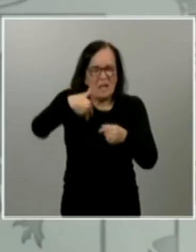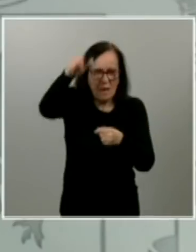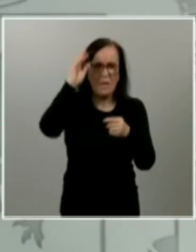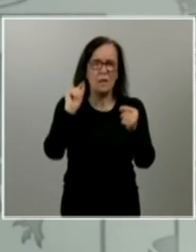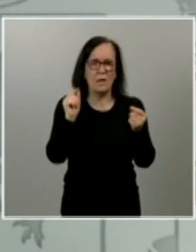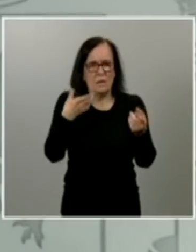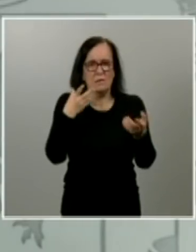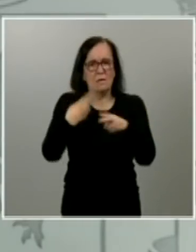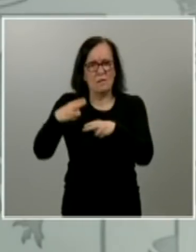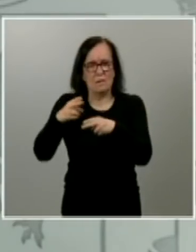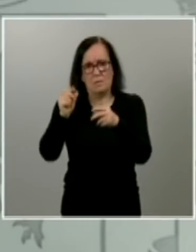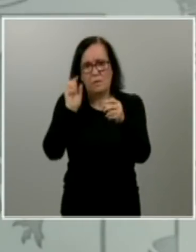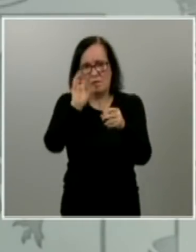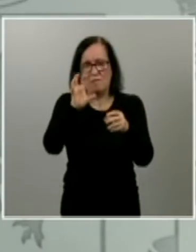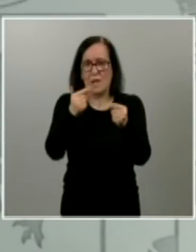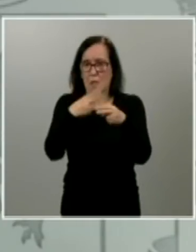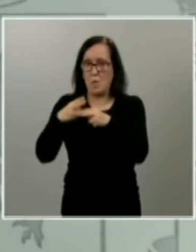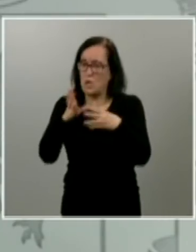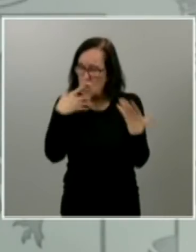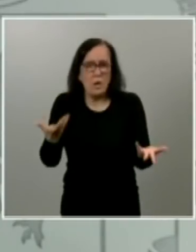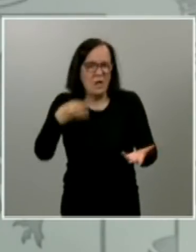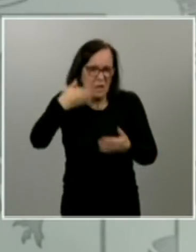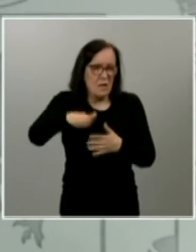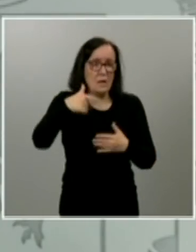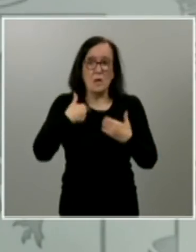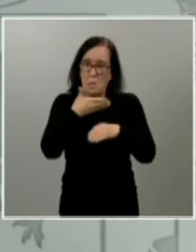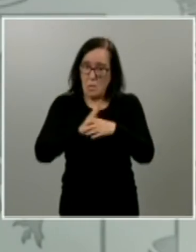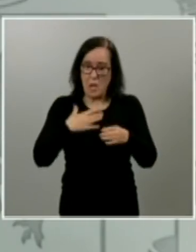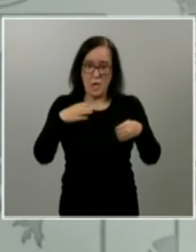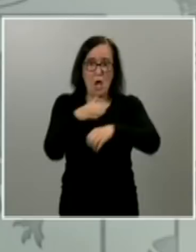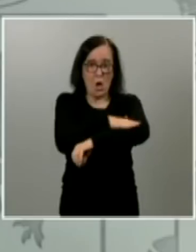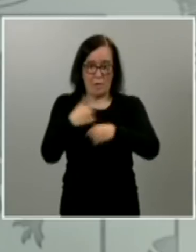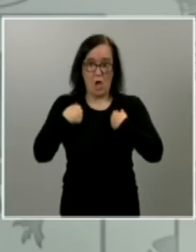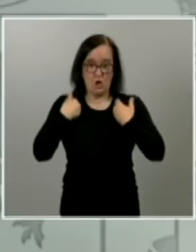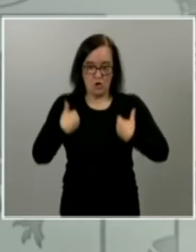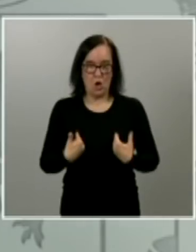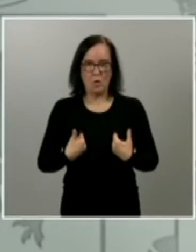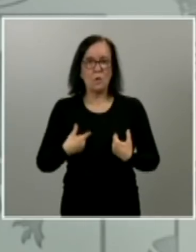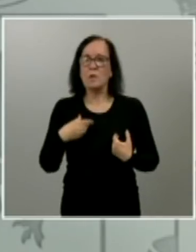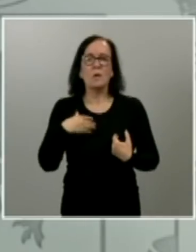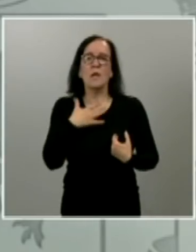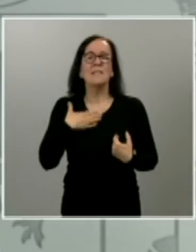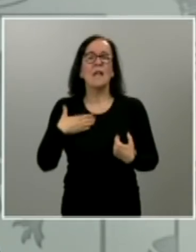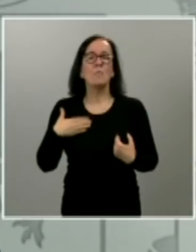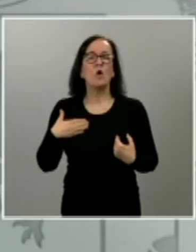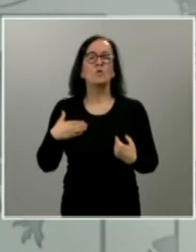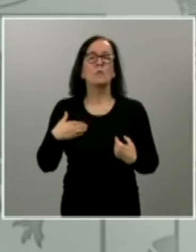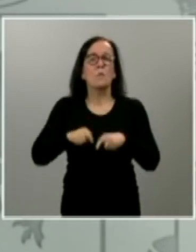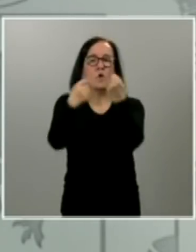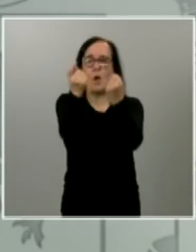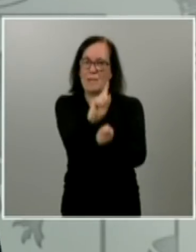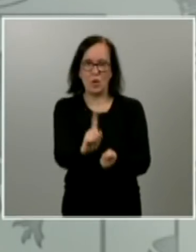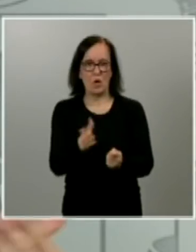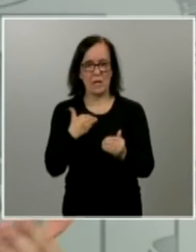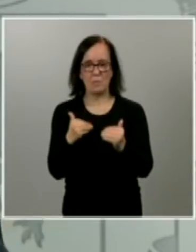debate político yo ya les adelanto que ese debate político al menos por parte del gobierno y de mi persona será constructivo y no porque no quiera ni eludir las